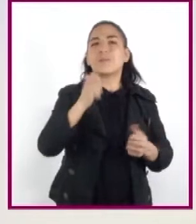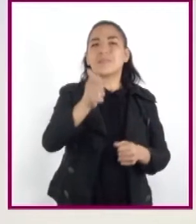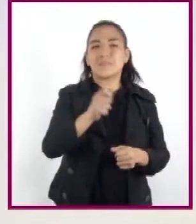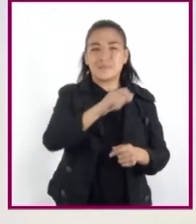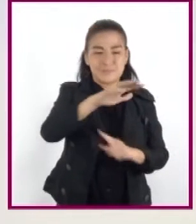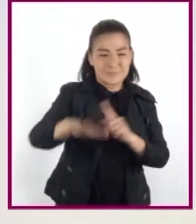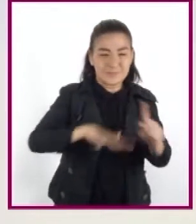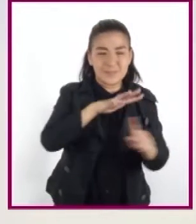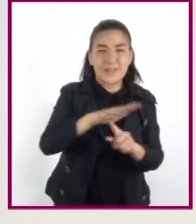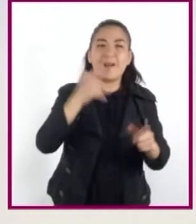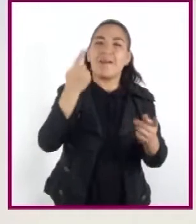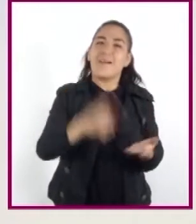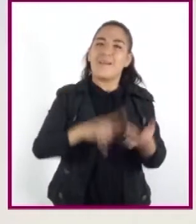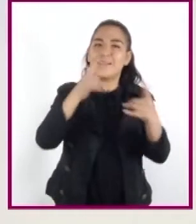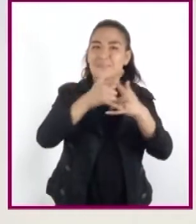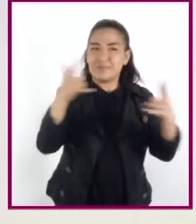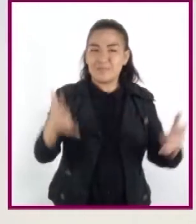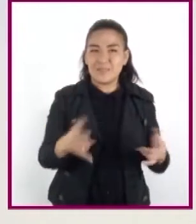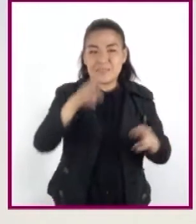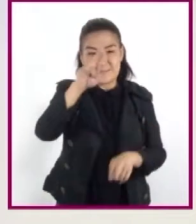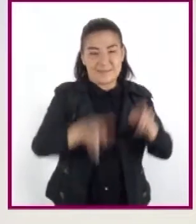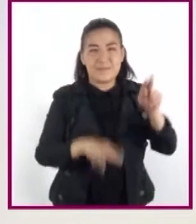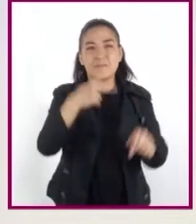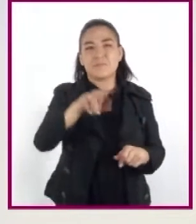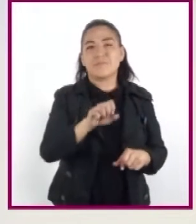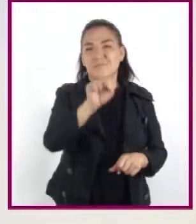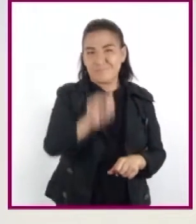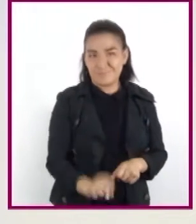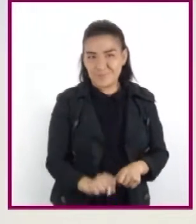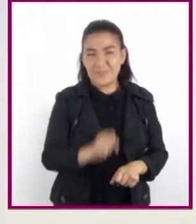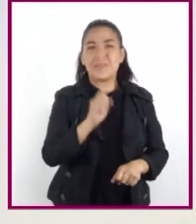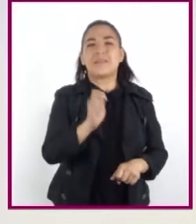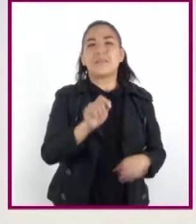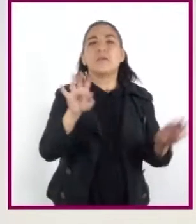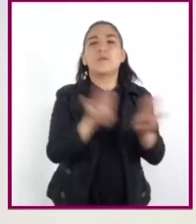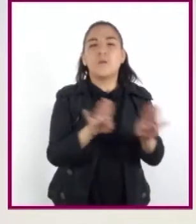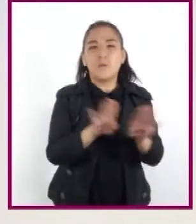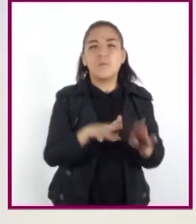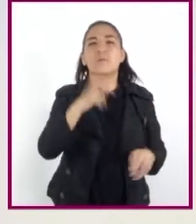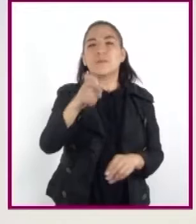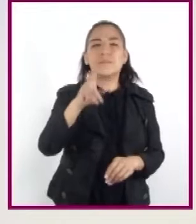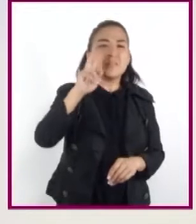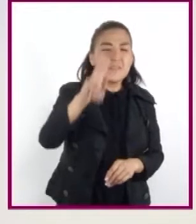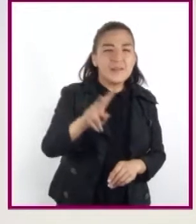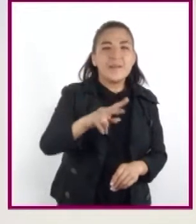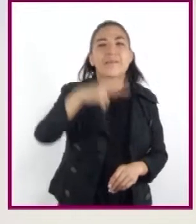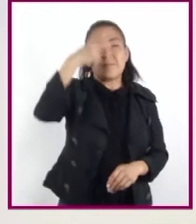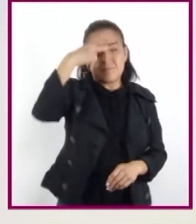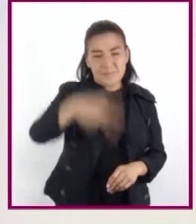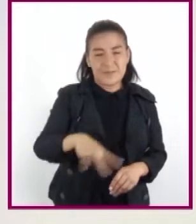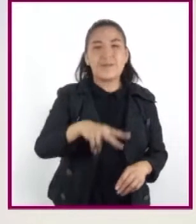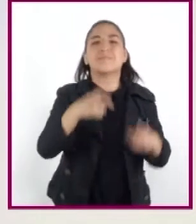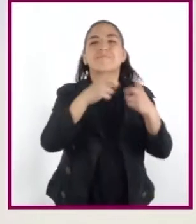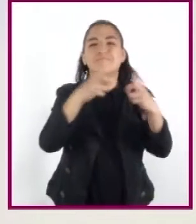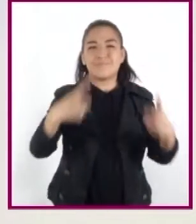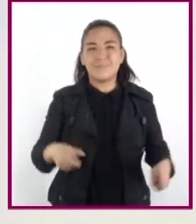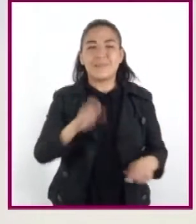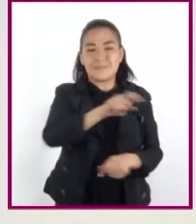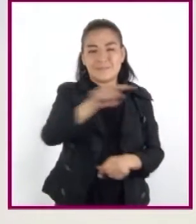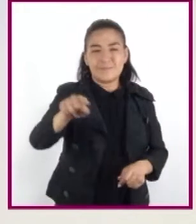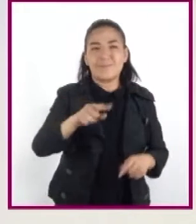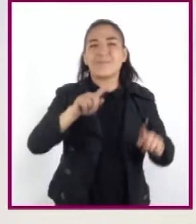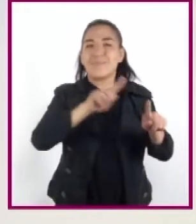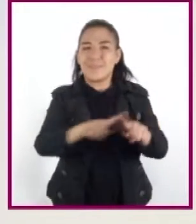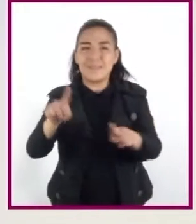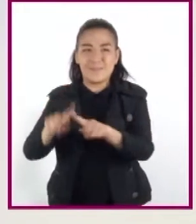de los procesos históricos a nivel mesoamericano y sobre esta base analizar el desarrollo particular de las diferentes